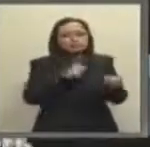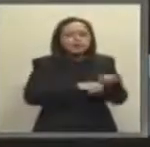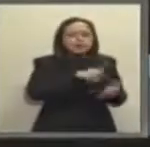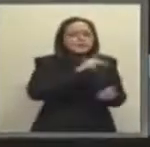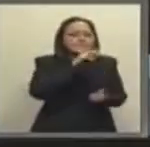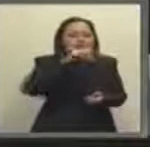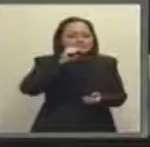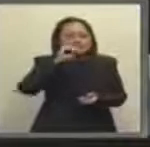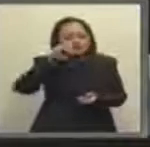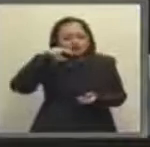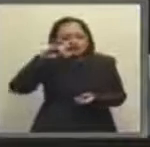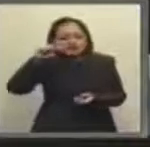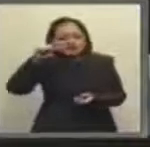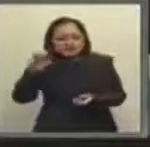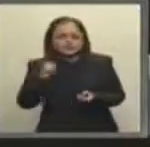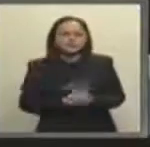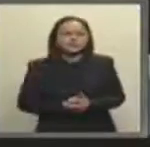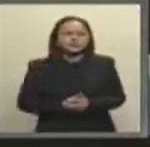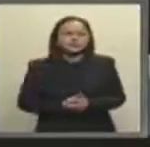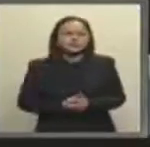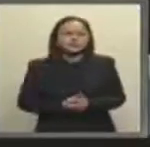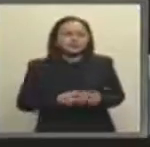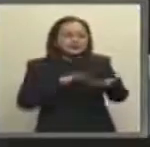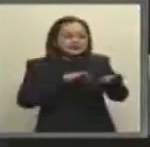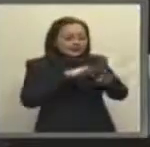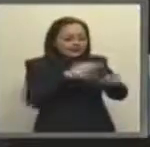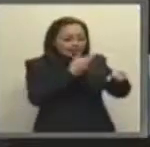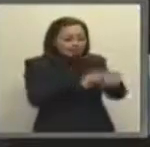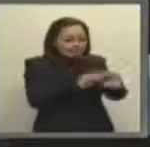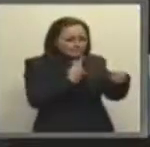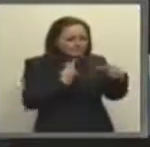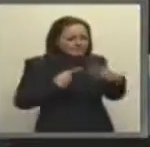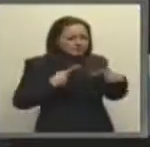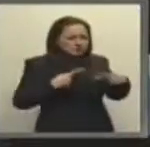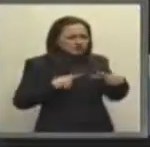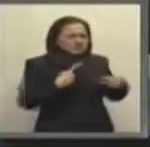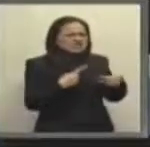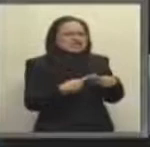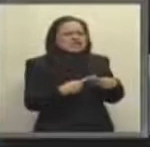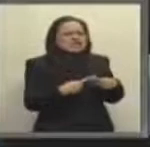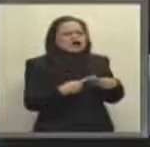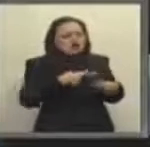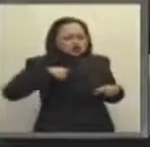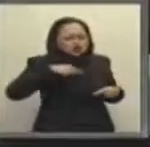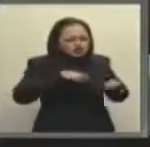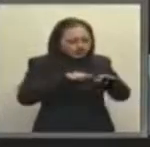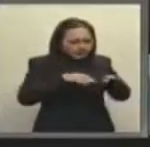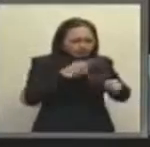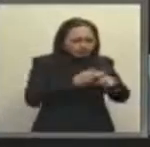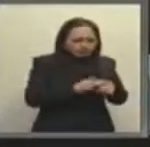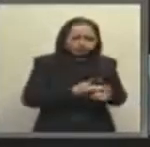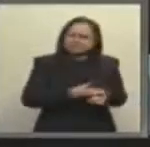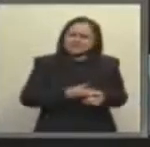confundan. Los trabajadores a los que ustedes han hecho referencia rechazamos contundentemente esta